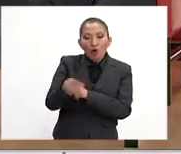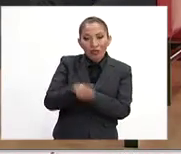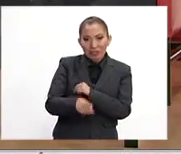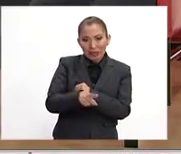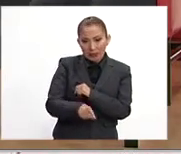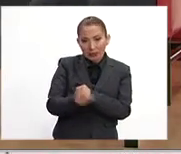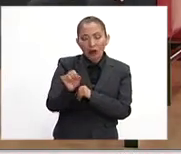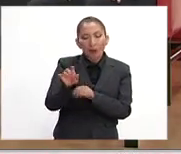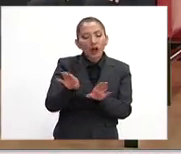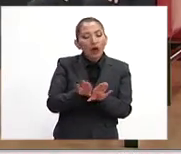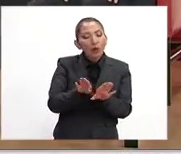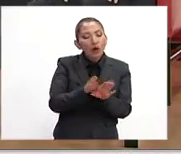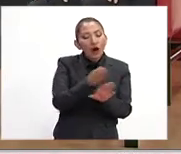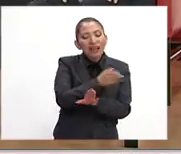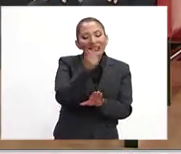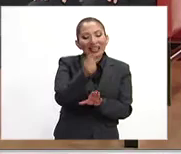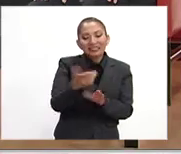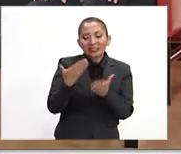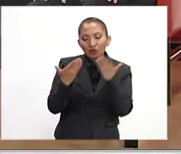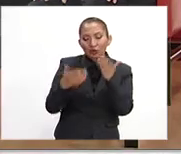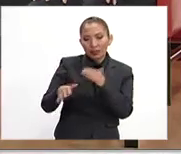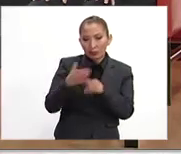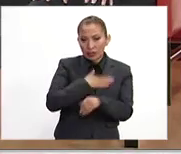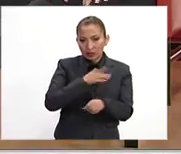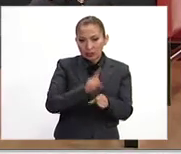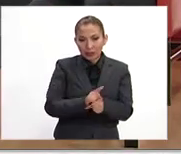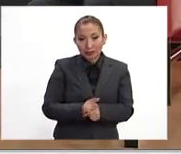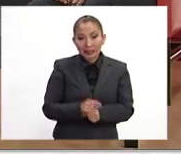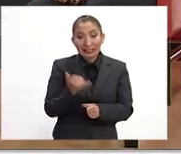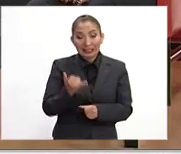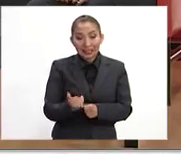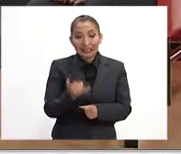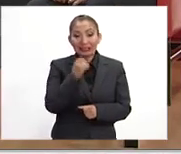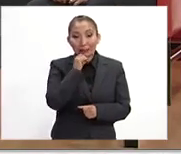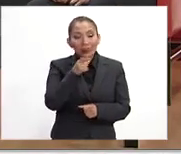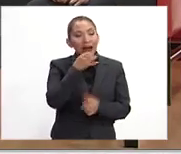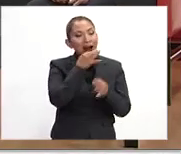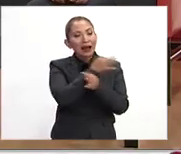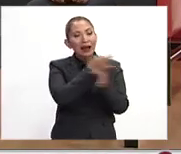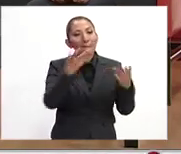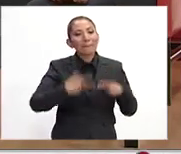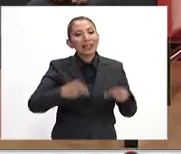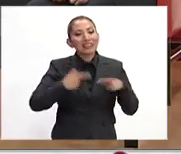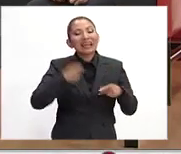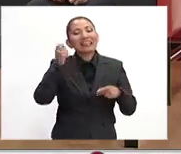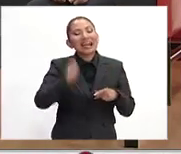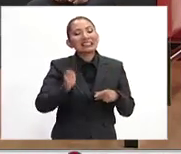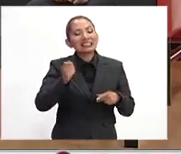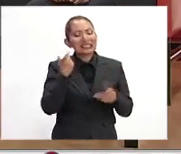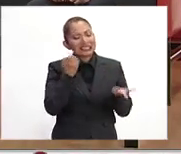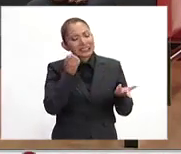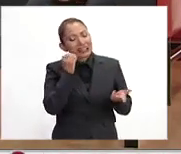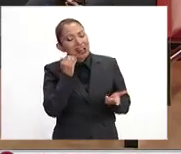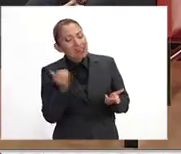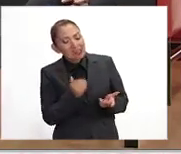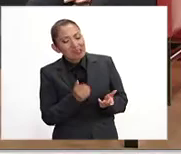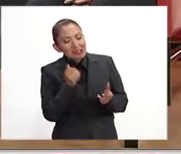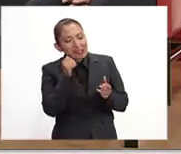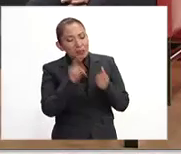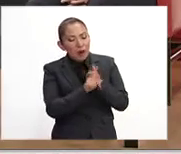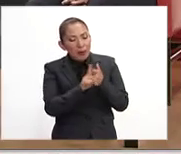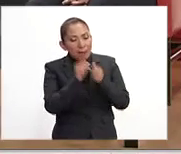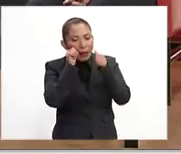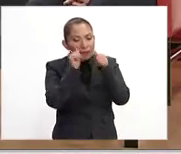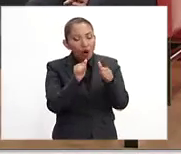pero cómo implica esta cuestión a los estudiantes. Muy buenos días. Y sobre todo que le diga al público qué es el déficit de atención e